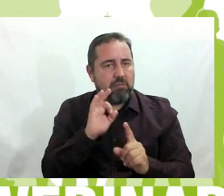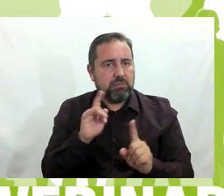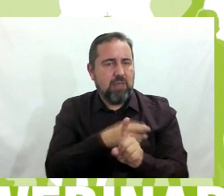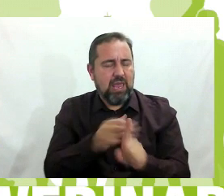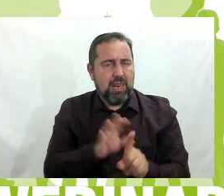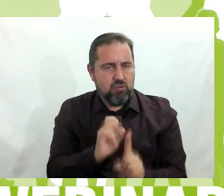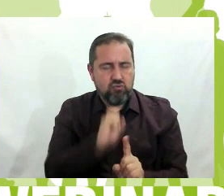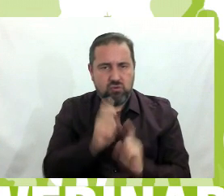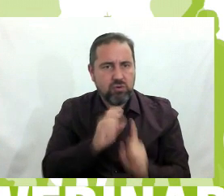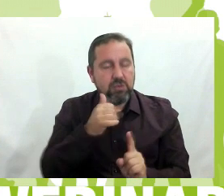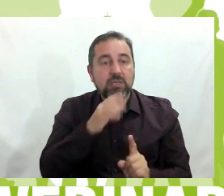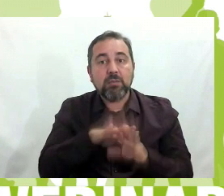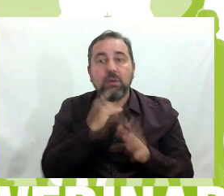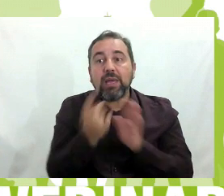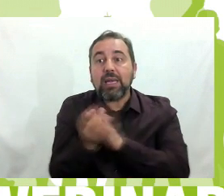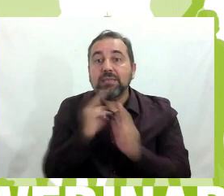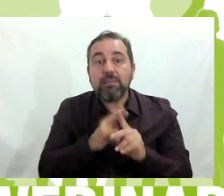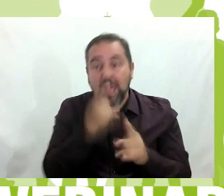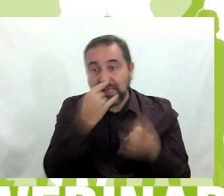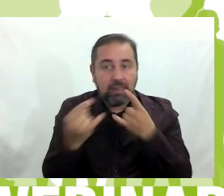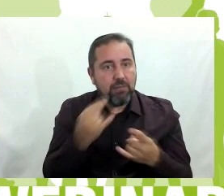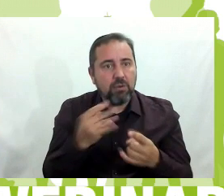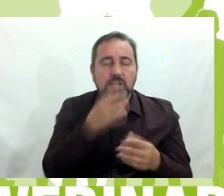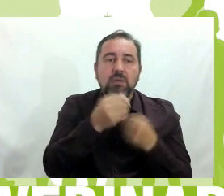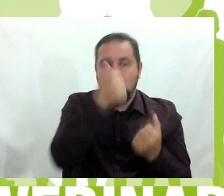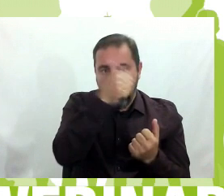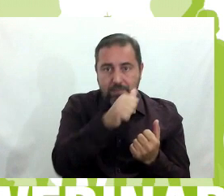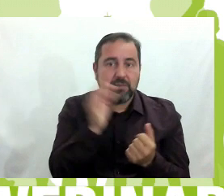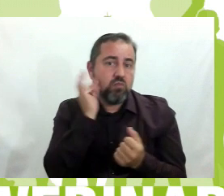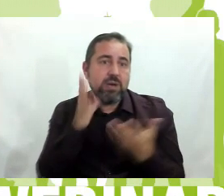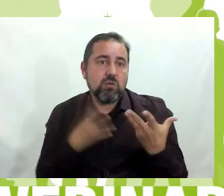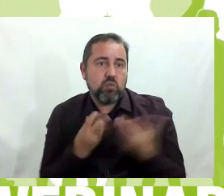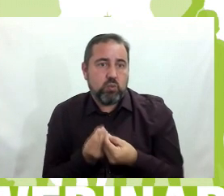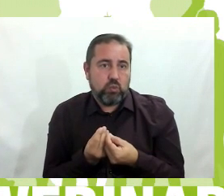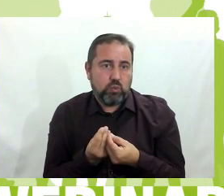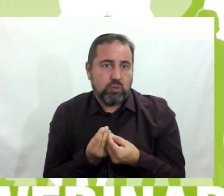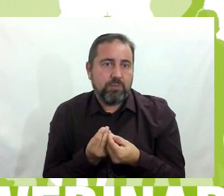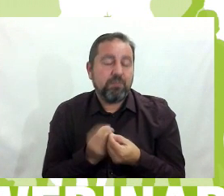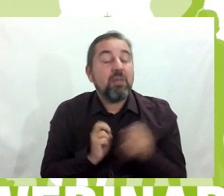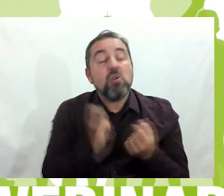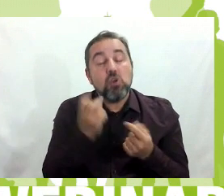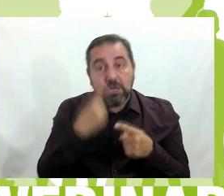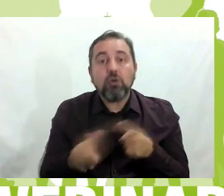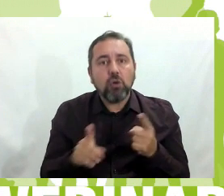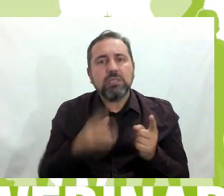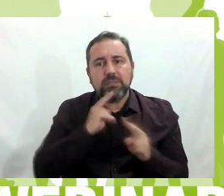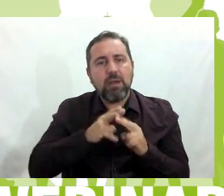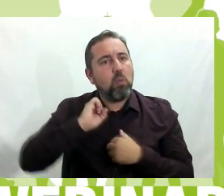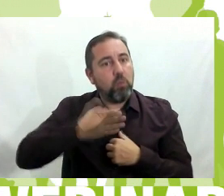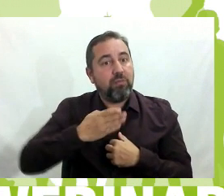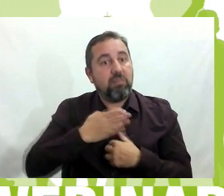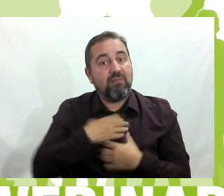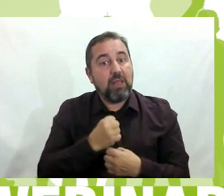violencia y genera atractivo. Esto lo hacen los hombres y mujeres juntos. Otra cosa de las que hacemos en el Club de Valientes